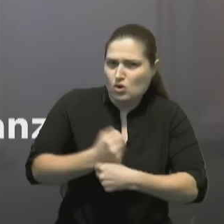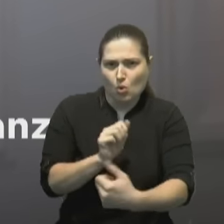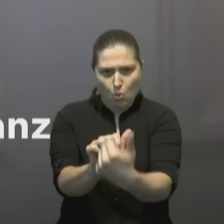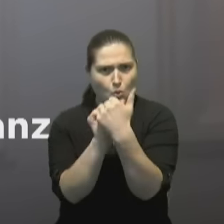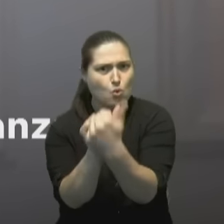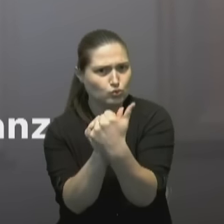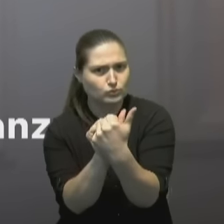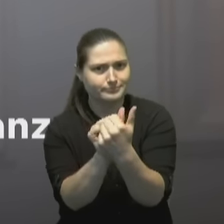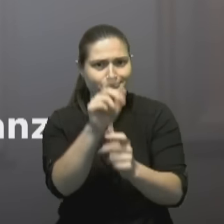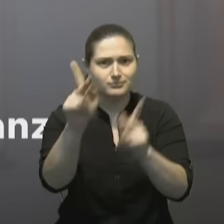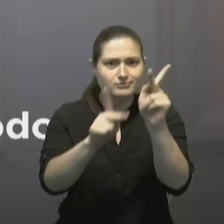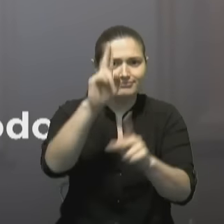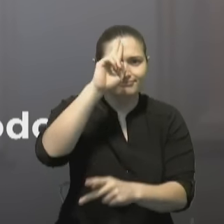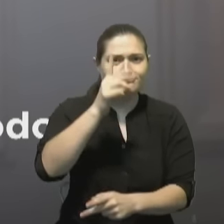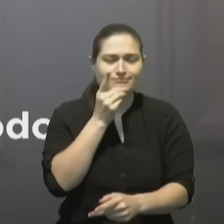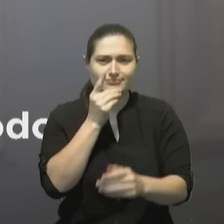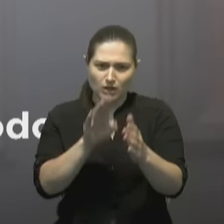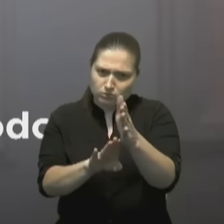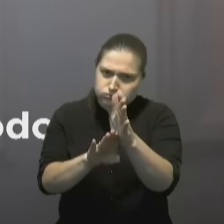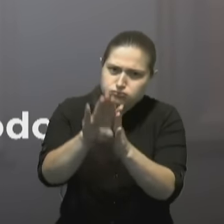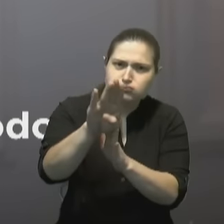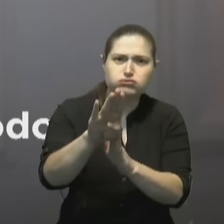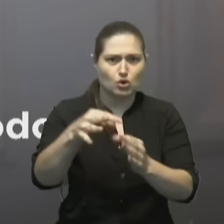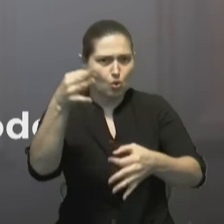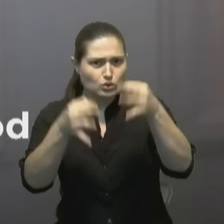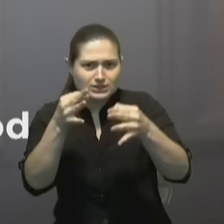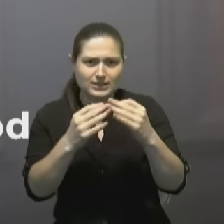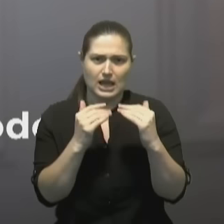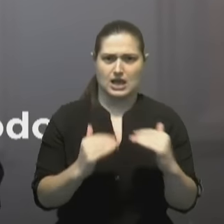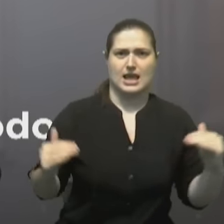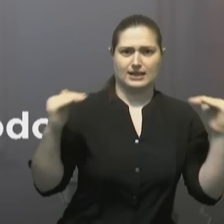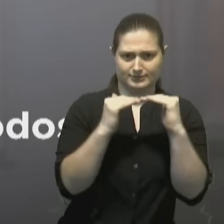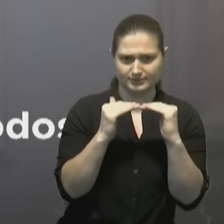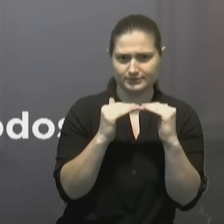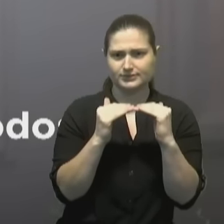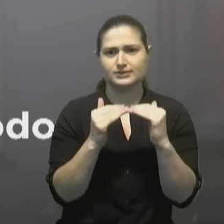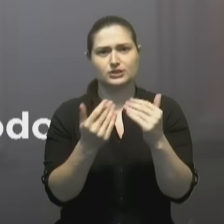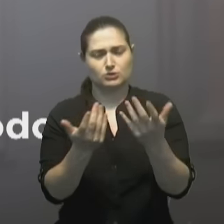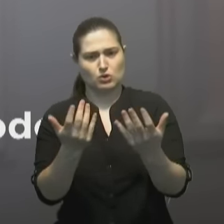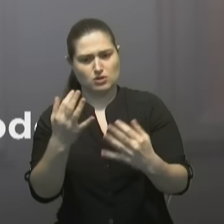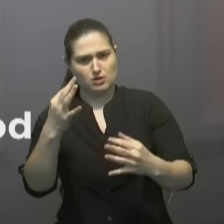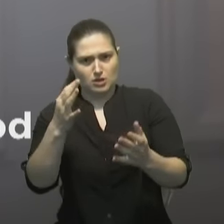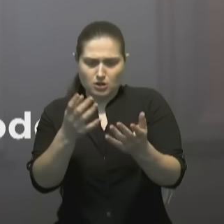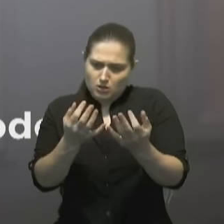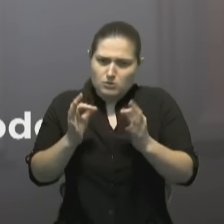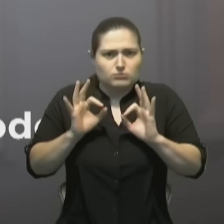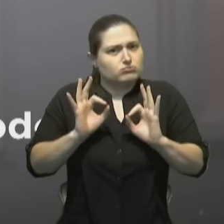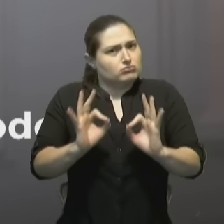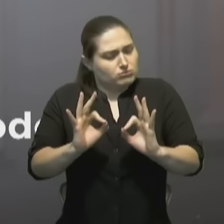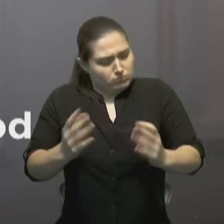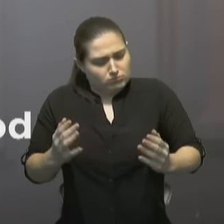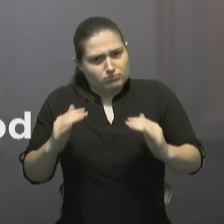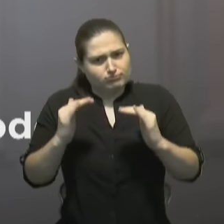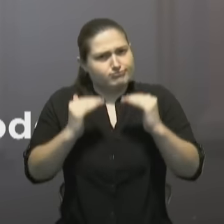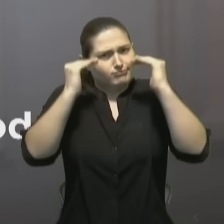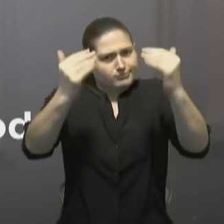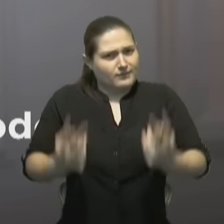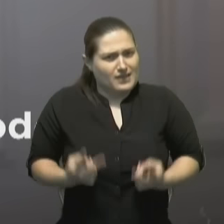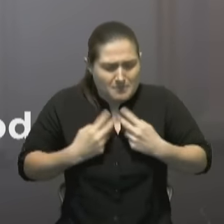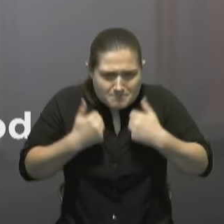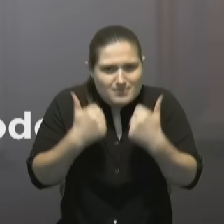República Dominicana siga avanzando con justicia, con equidad y con prosperidad para todos. Muchas gracias